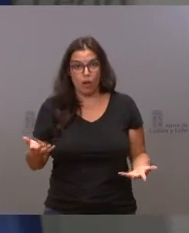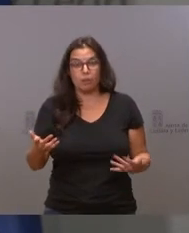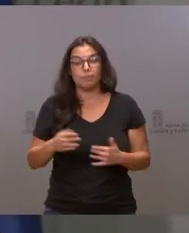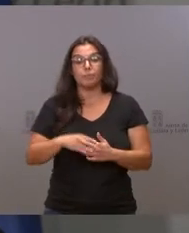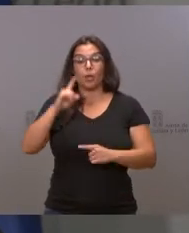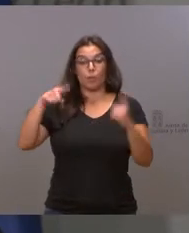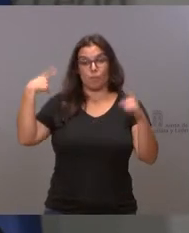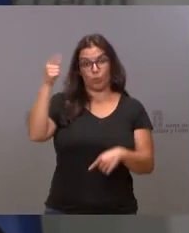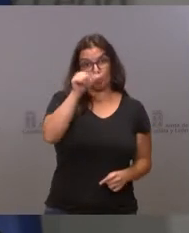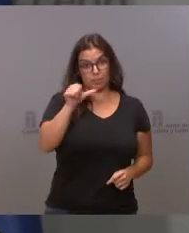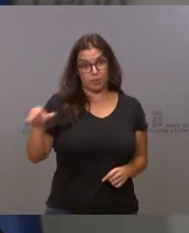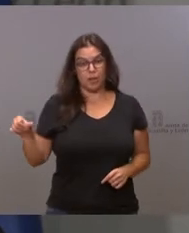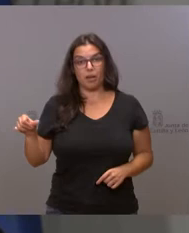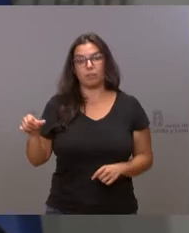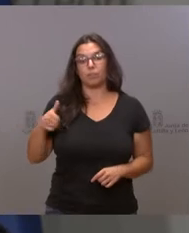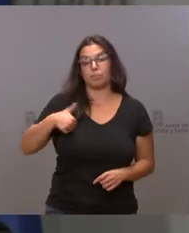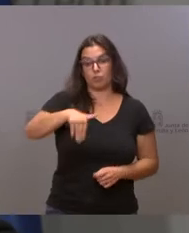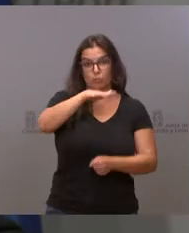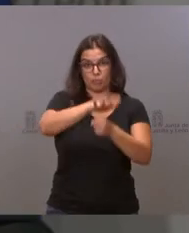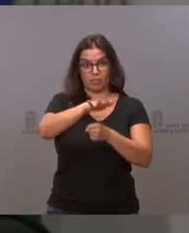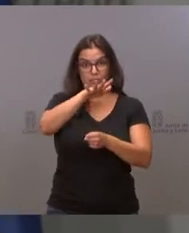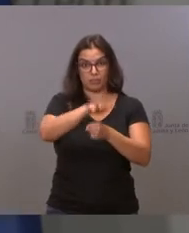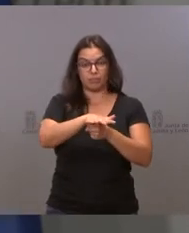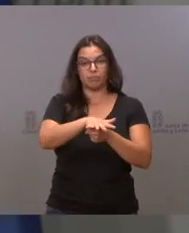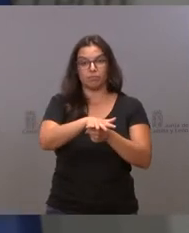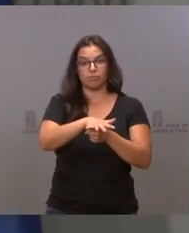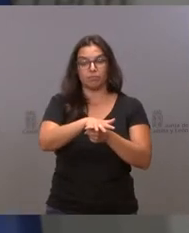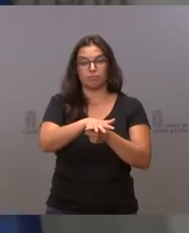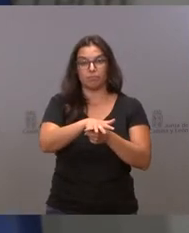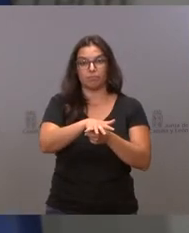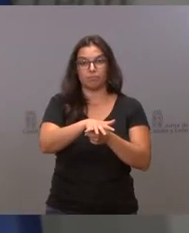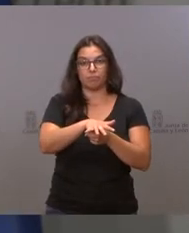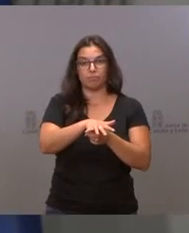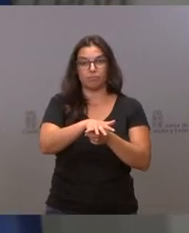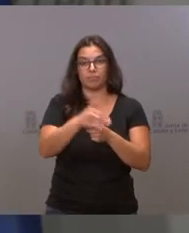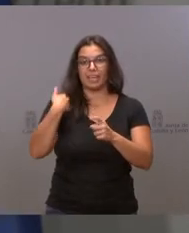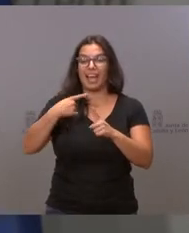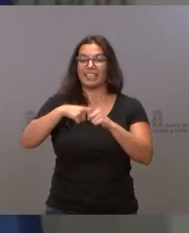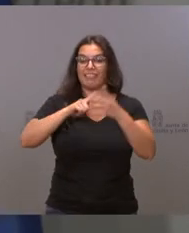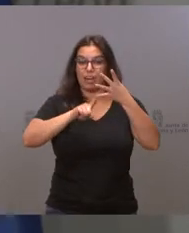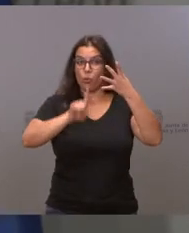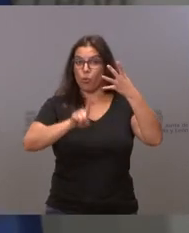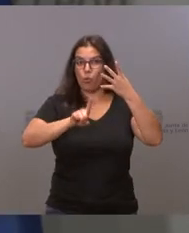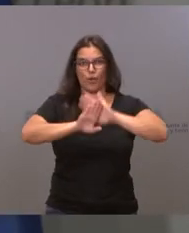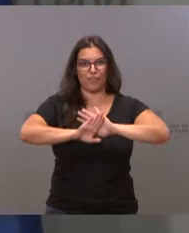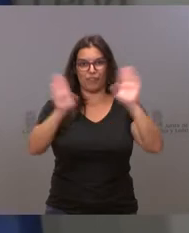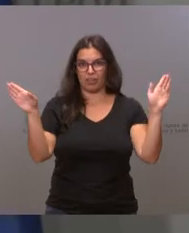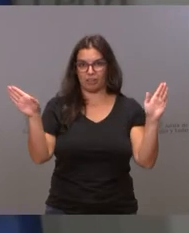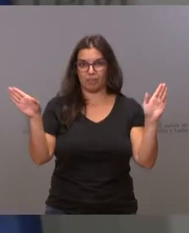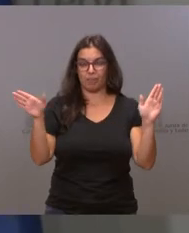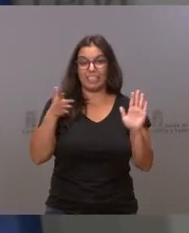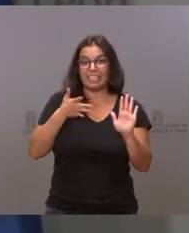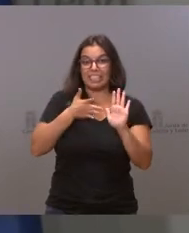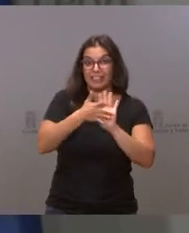próxima semana, el próximo martes, abandonar el nivel 1 de alerta sanitaria y